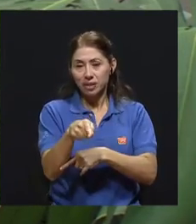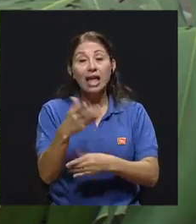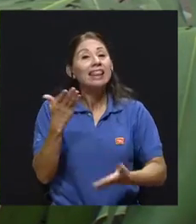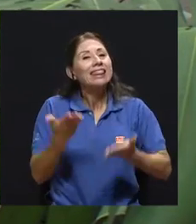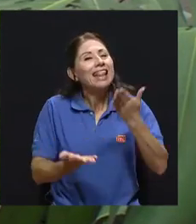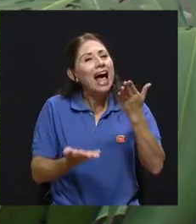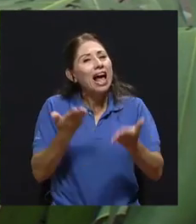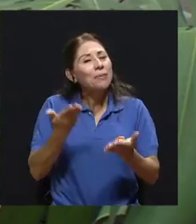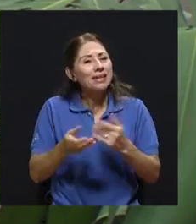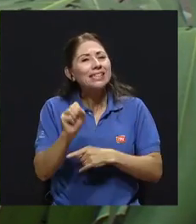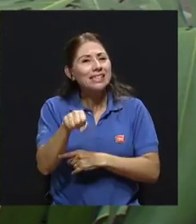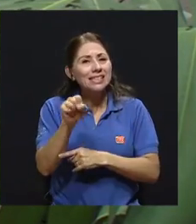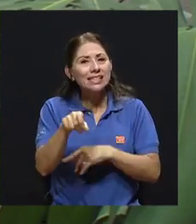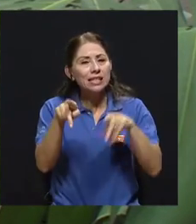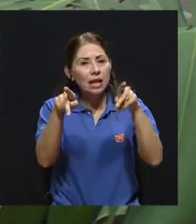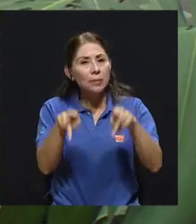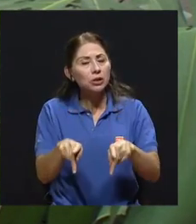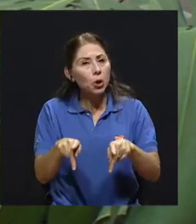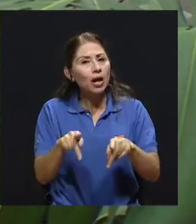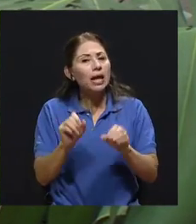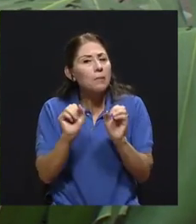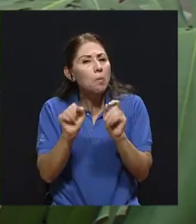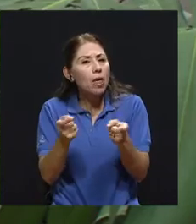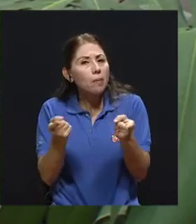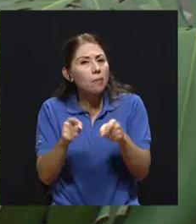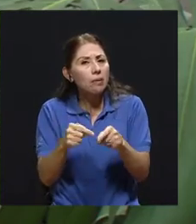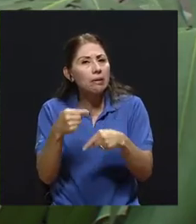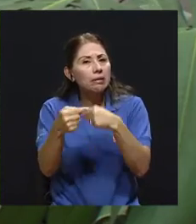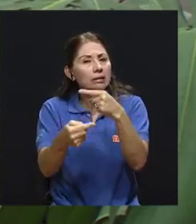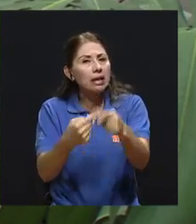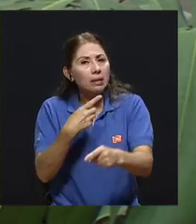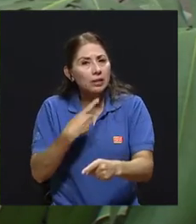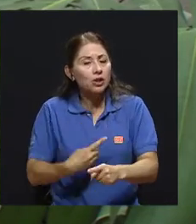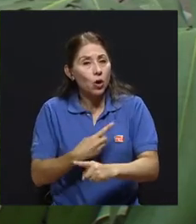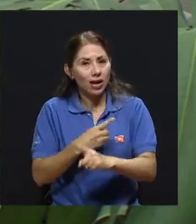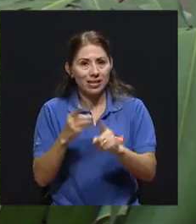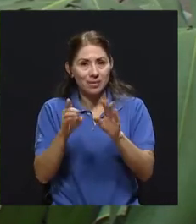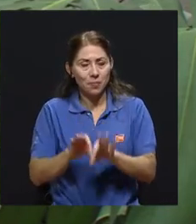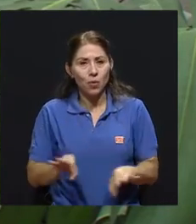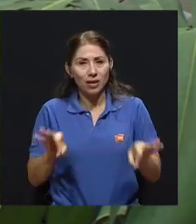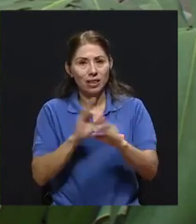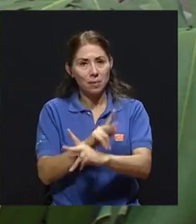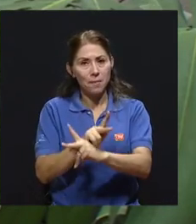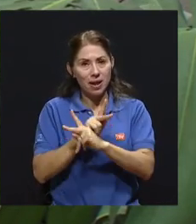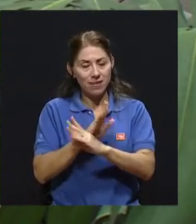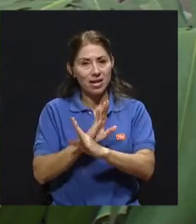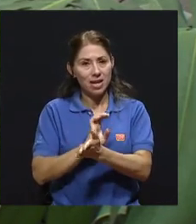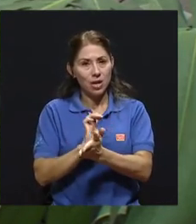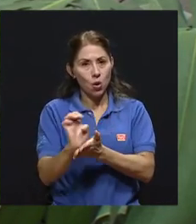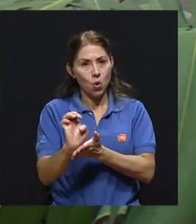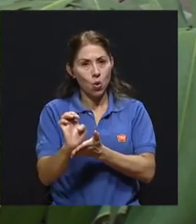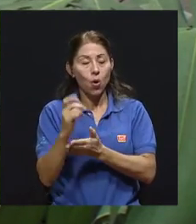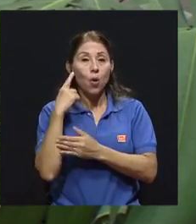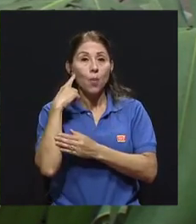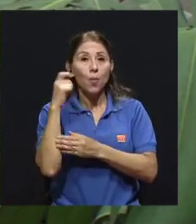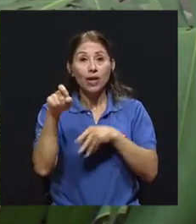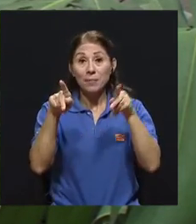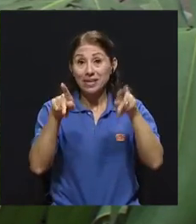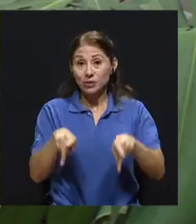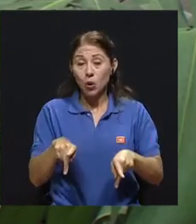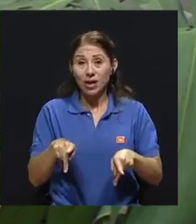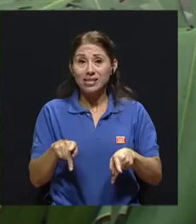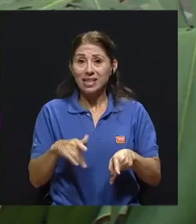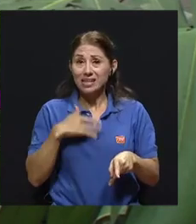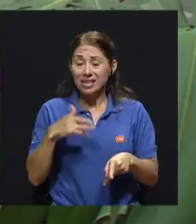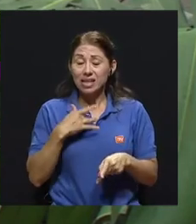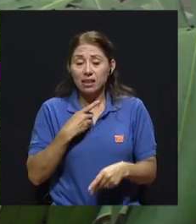ser una persona que esté lábil a pasar a esta condición y es importante prevenirlo, porque las personas que ya